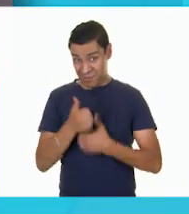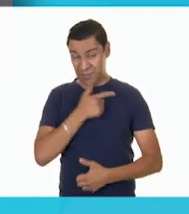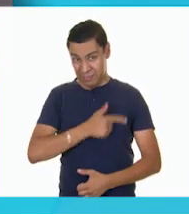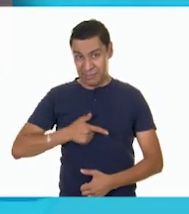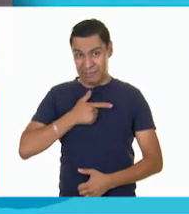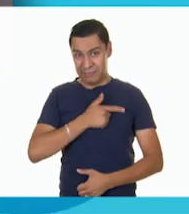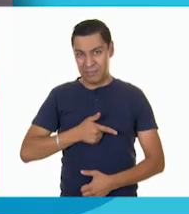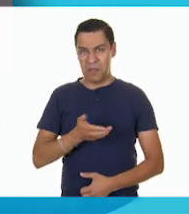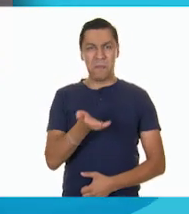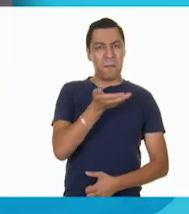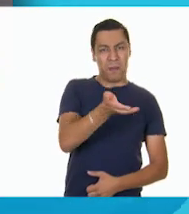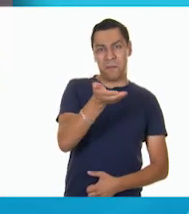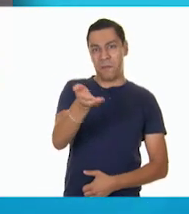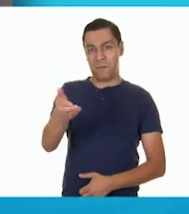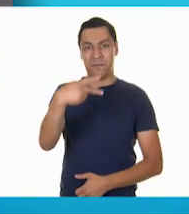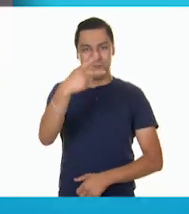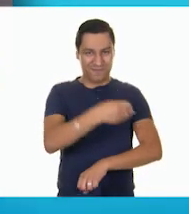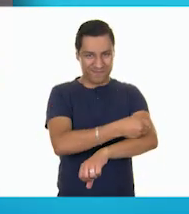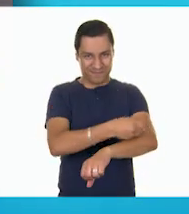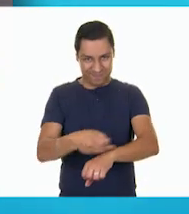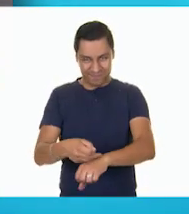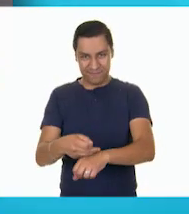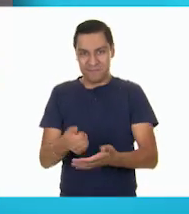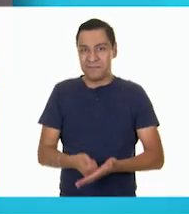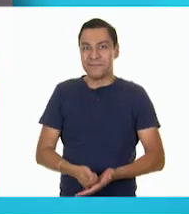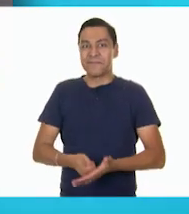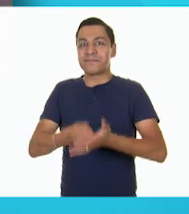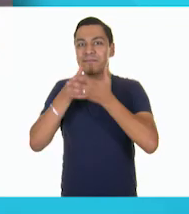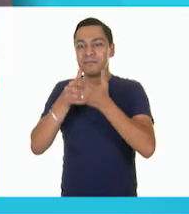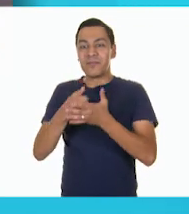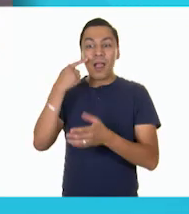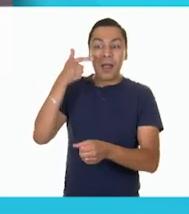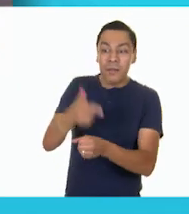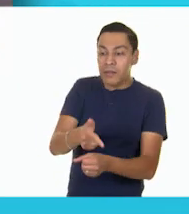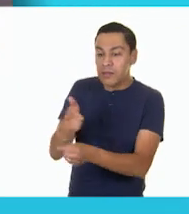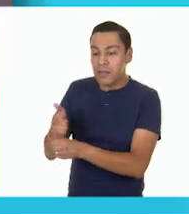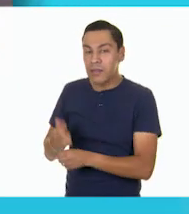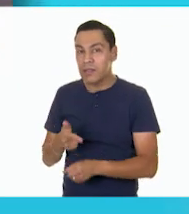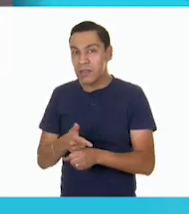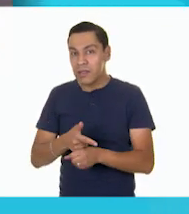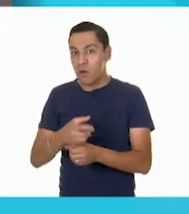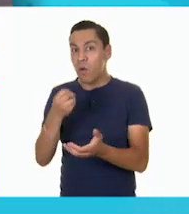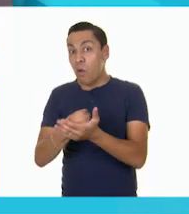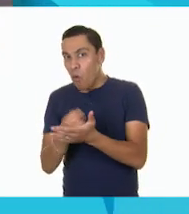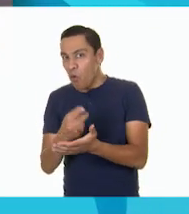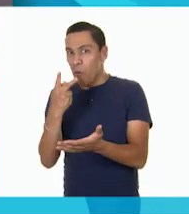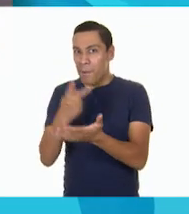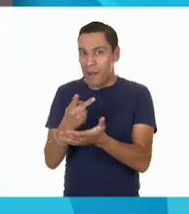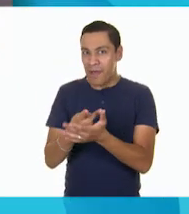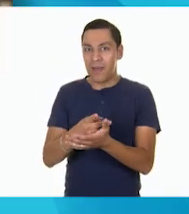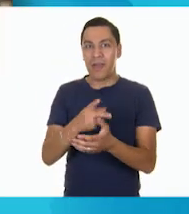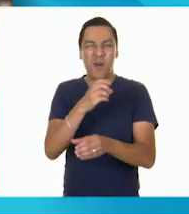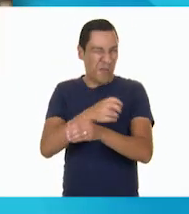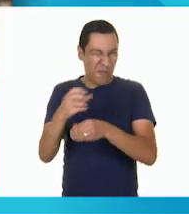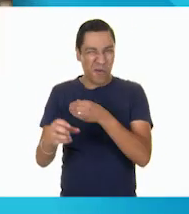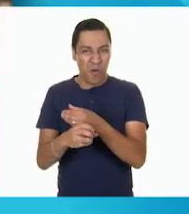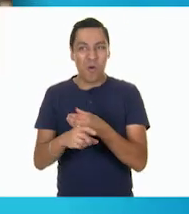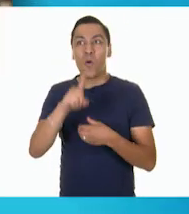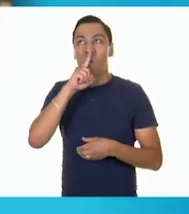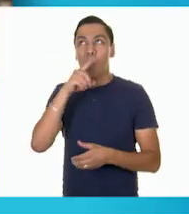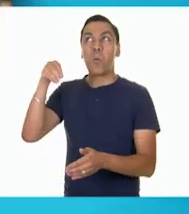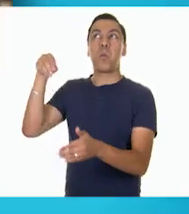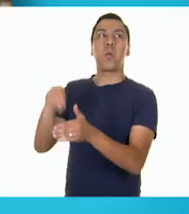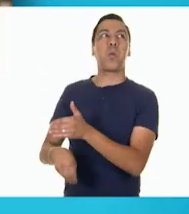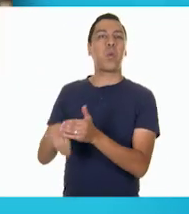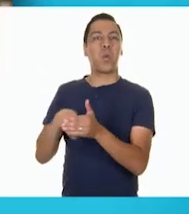puedes pedirle a las personas que viven contigo que te ayuden a encontrar el tesoro, a hacer la búsqueda del tesoro. Puedes esconder algún objeto o puedes jugar al